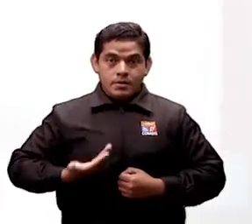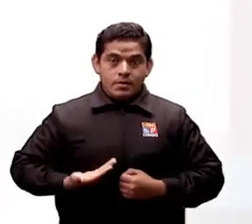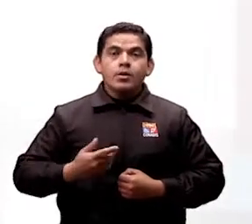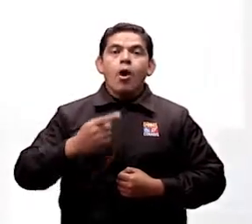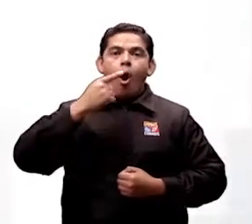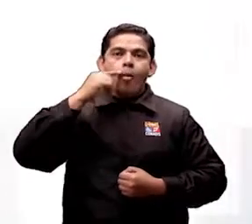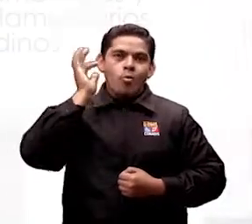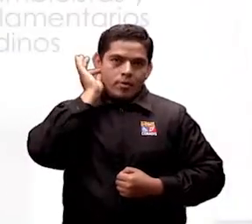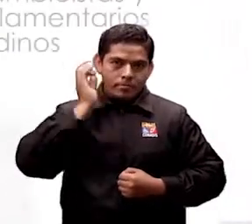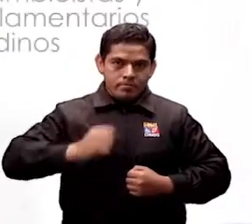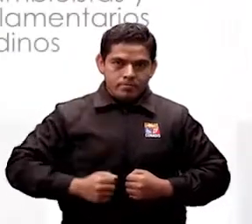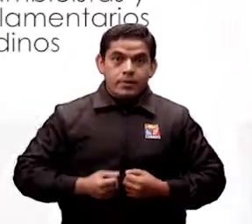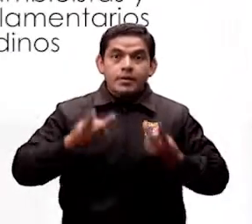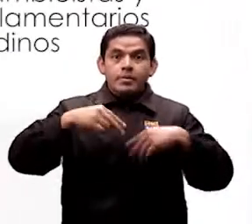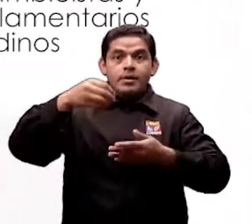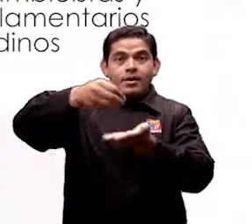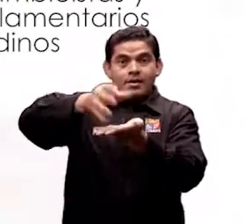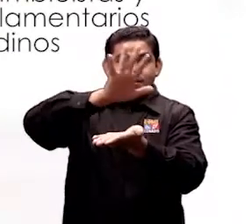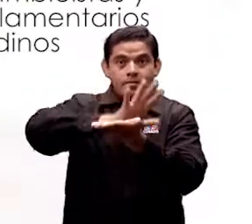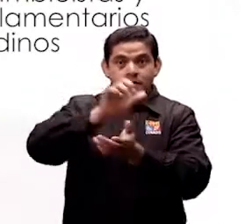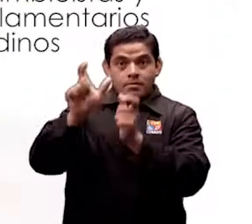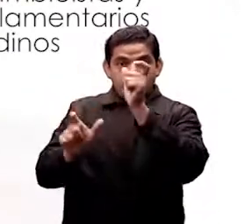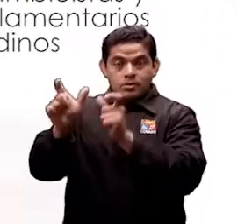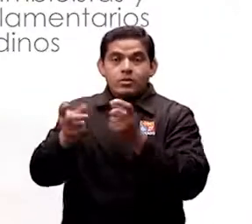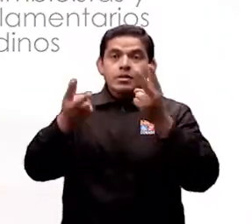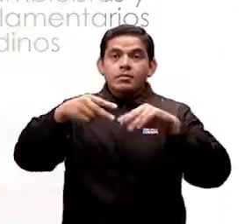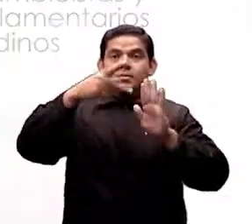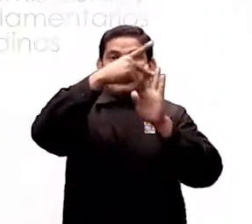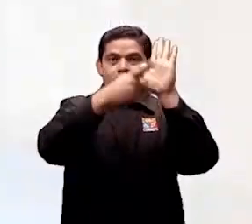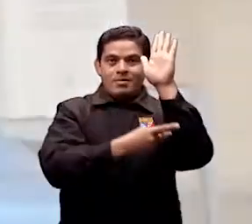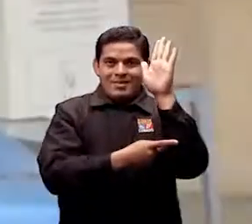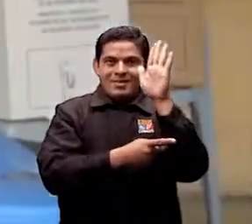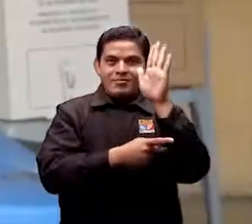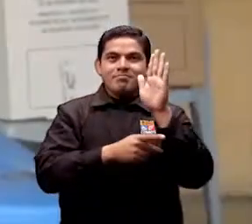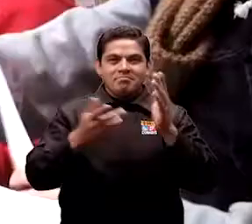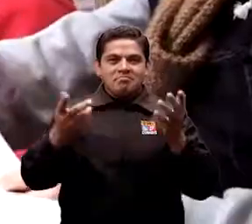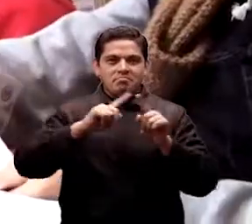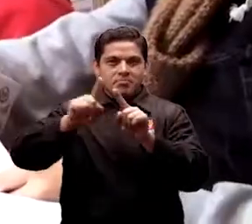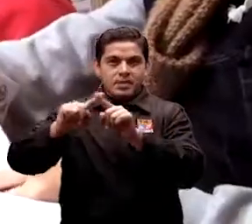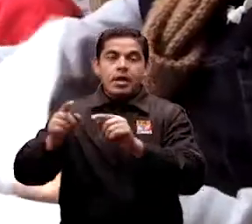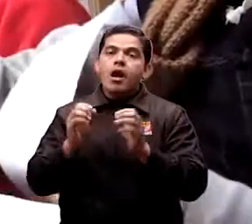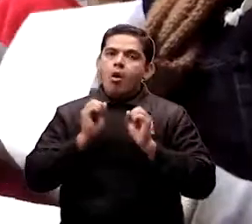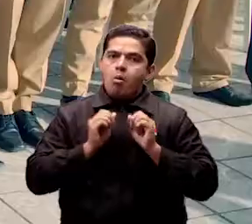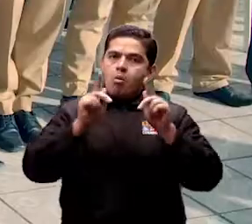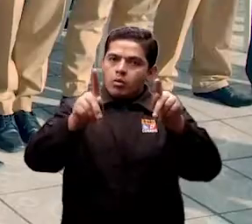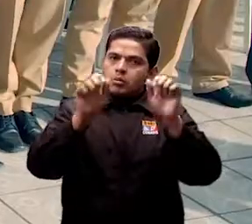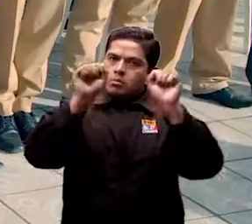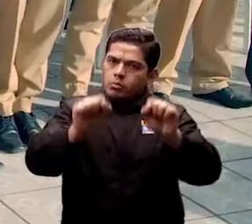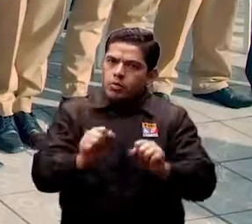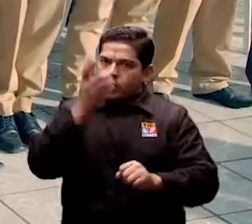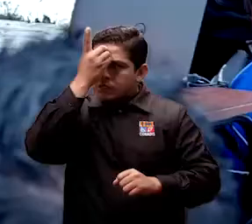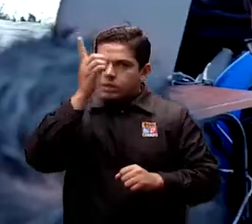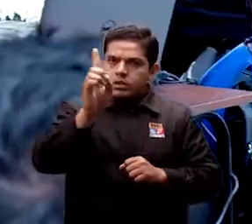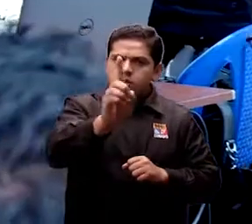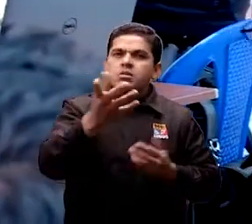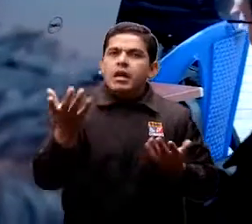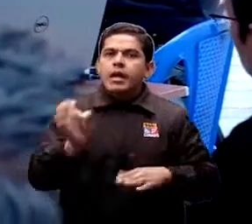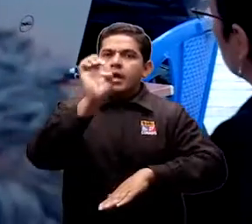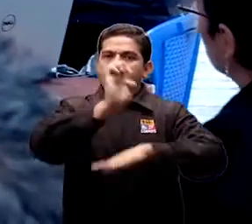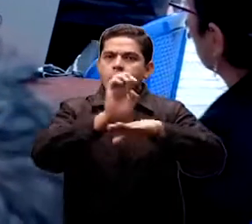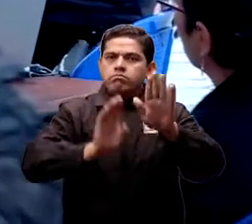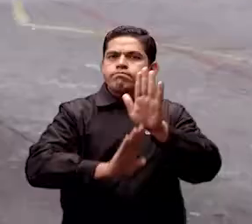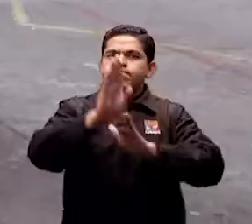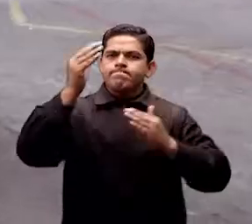o vicepresidenta, asambleístas y parlamentarios andinos. Esta será una oportunidad para que se decida el destino